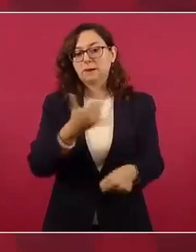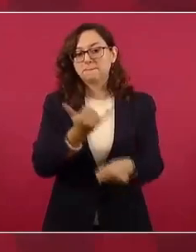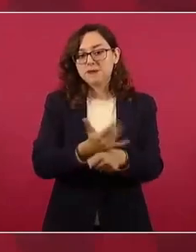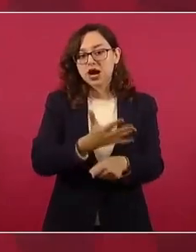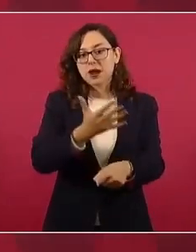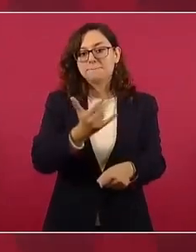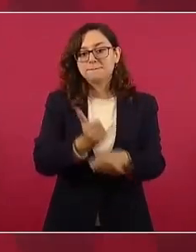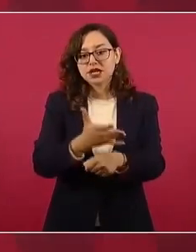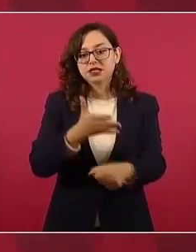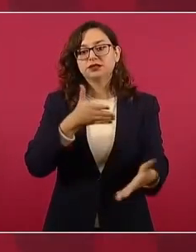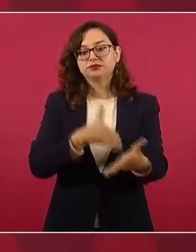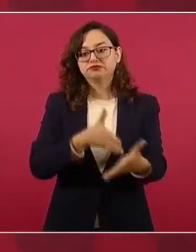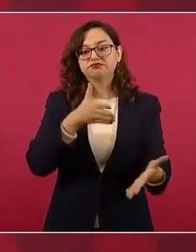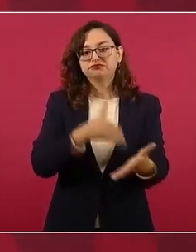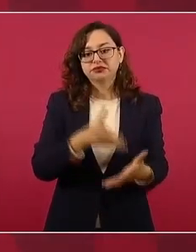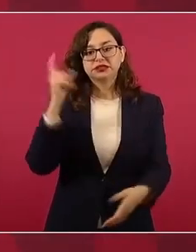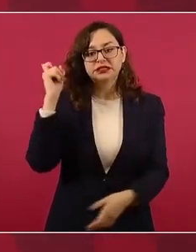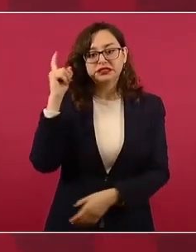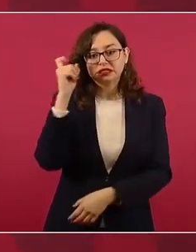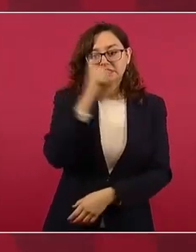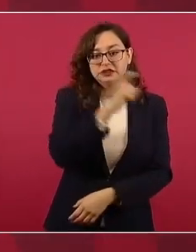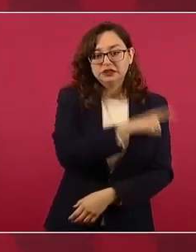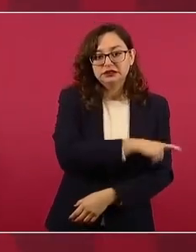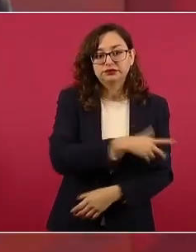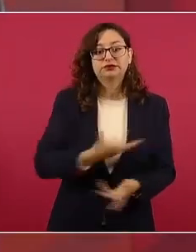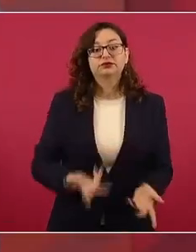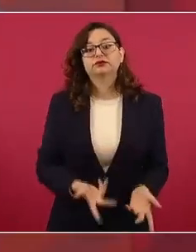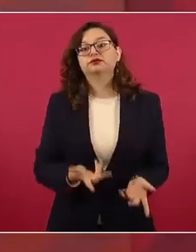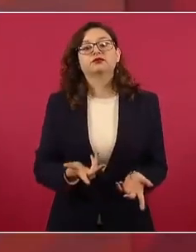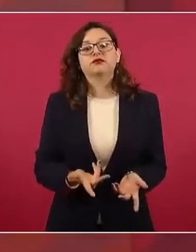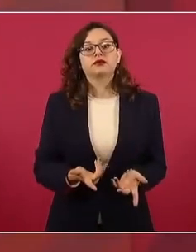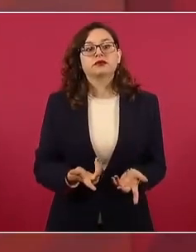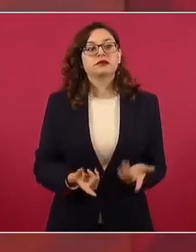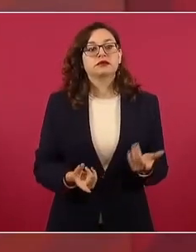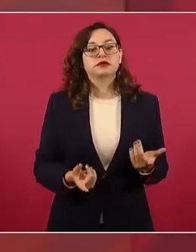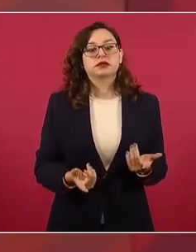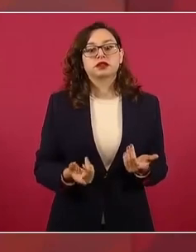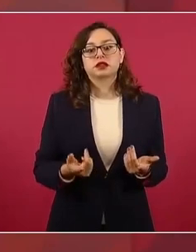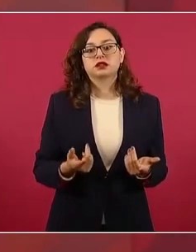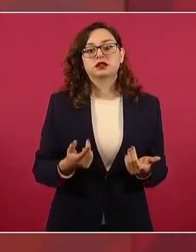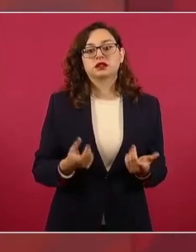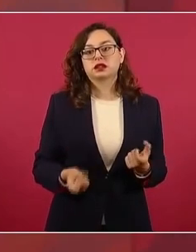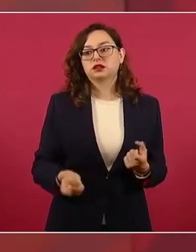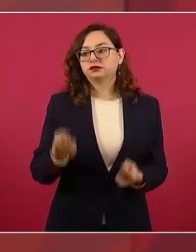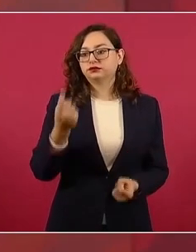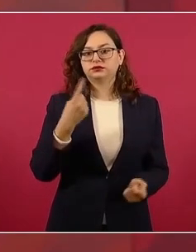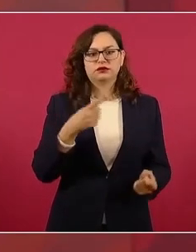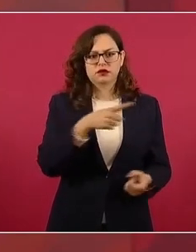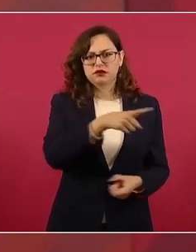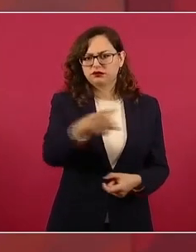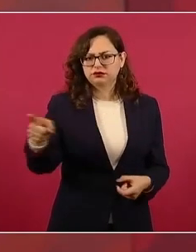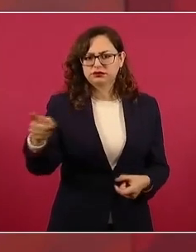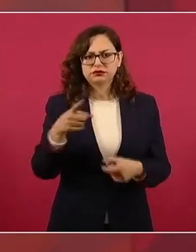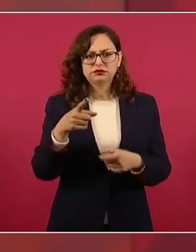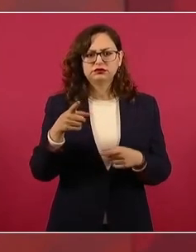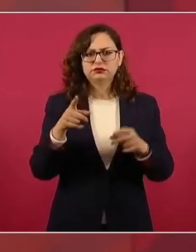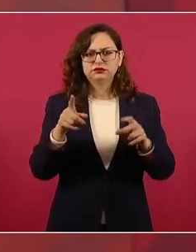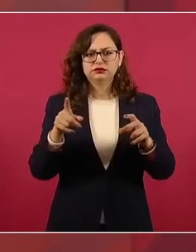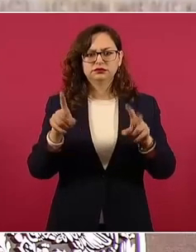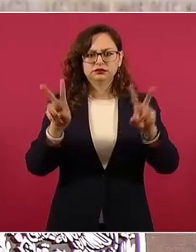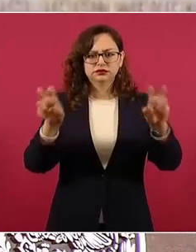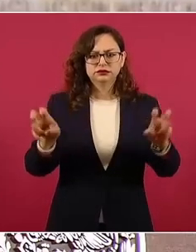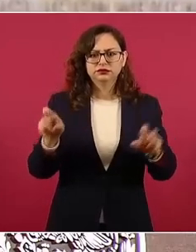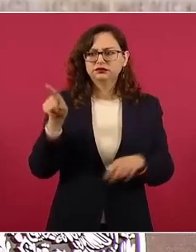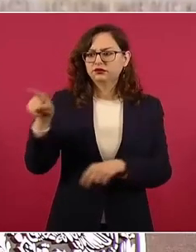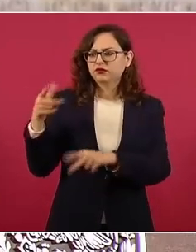Y alguien hablaba del Tren Maya, es decir, ya que lo tocan el tema, pues ya